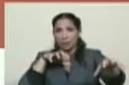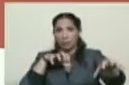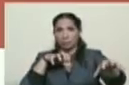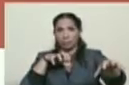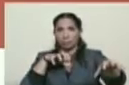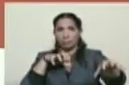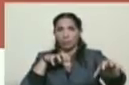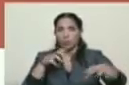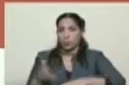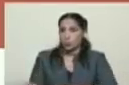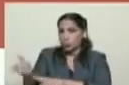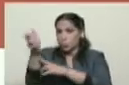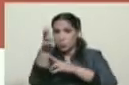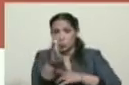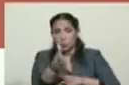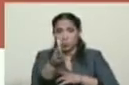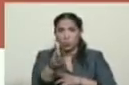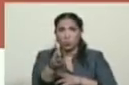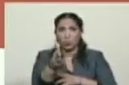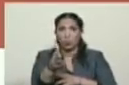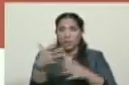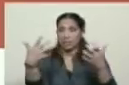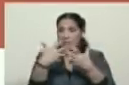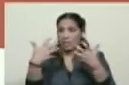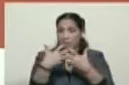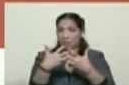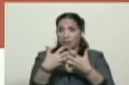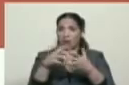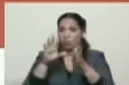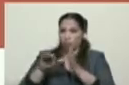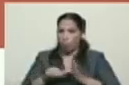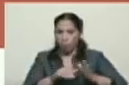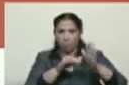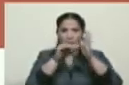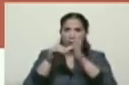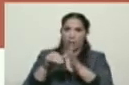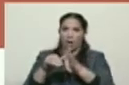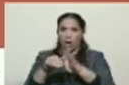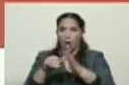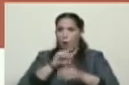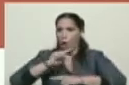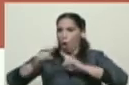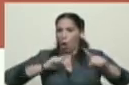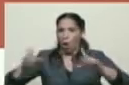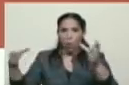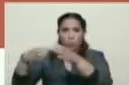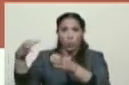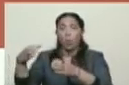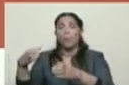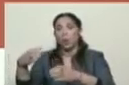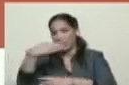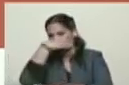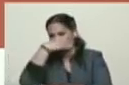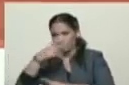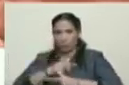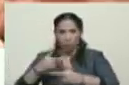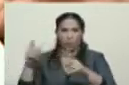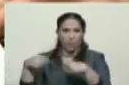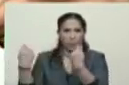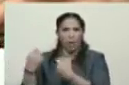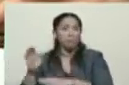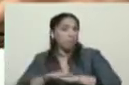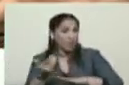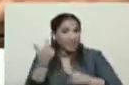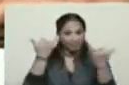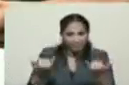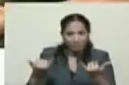esos fusiles de alto calibre, de esas armas de guerra que fueron robados por orden del grupo terrorista Voluntad Popular, porque ya